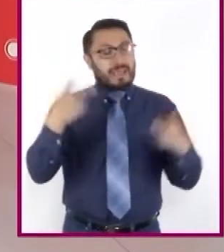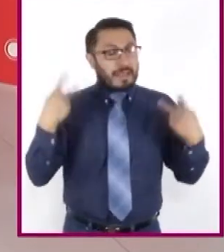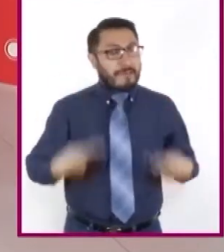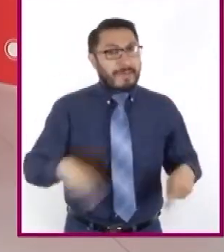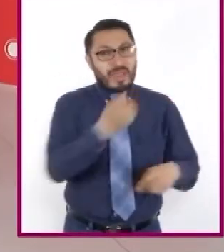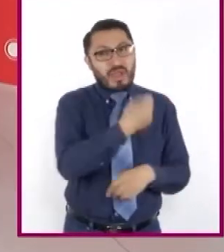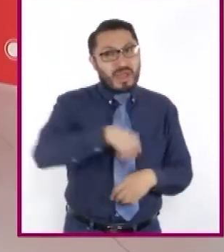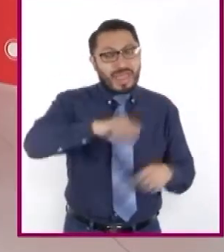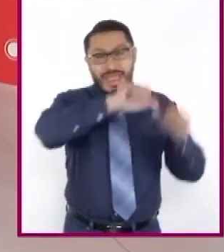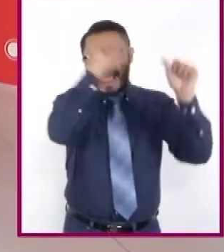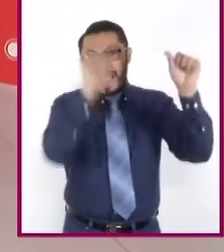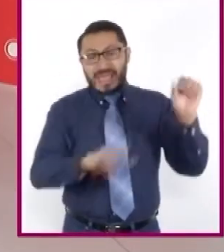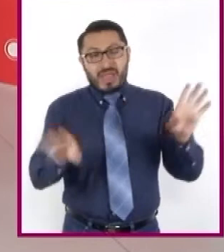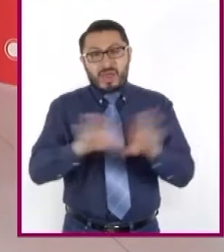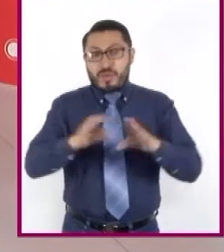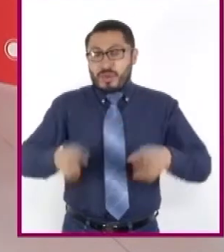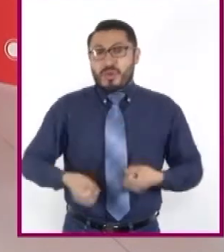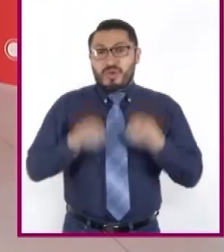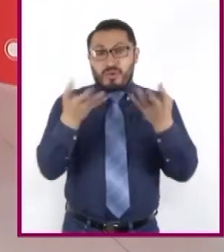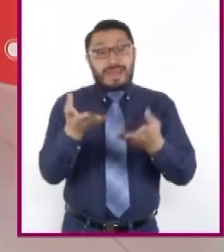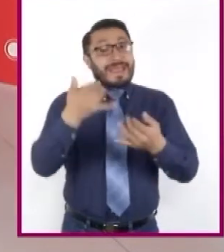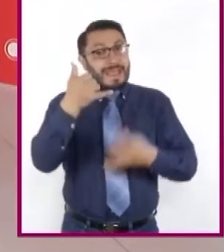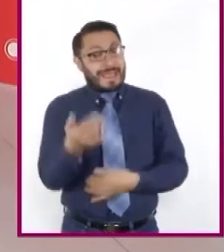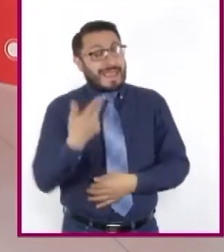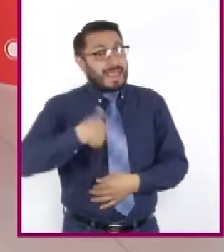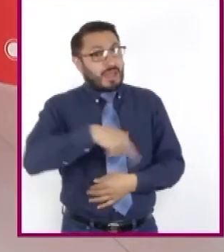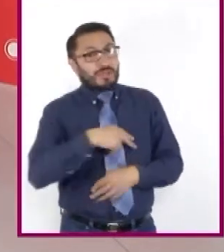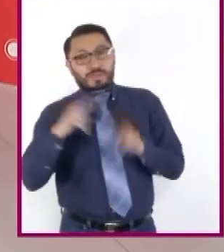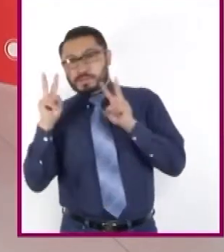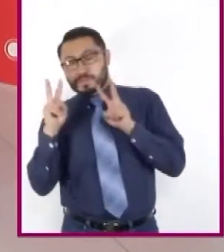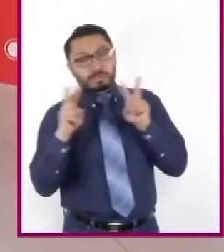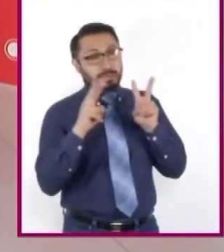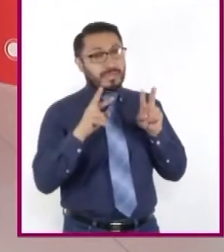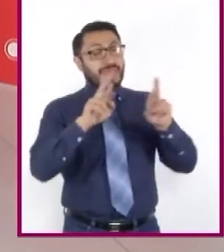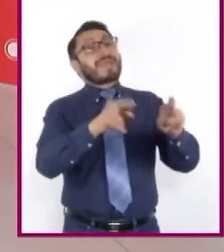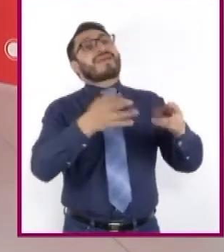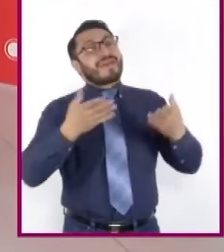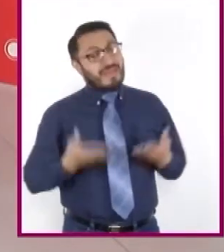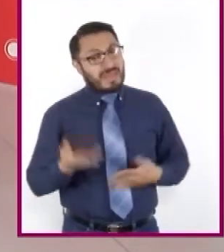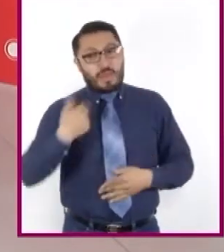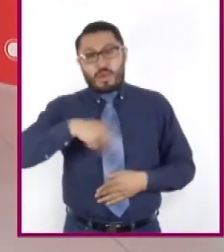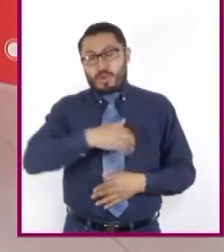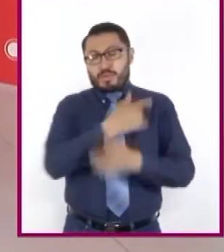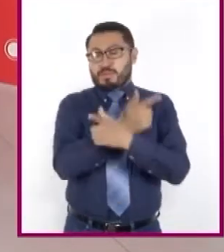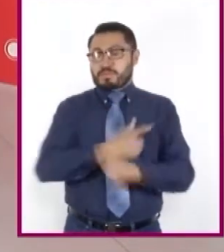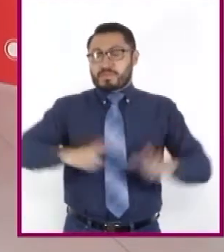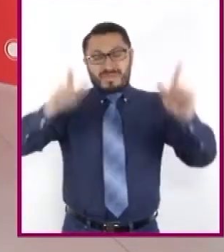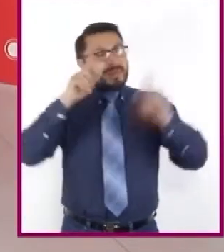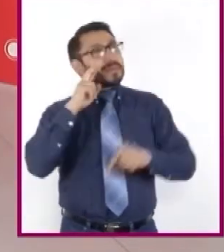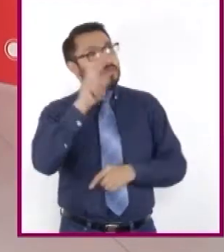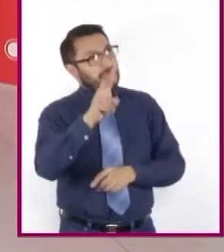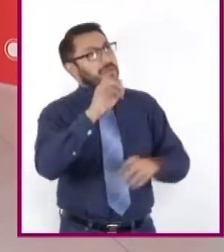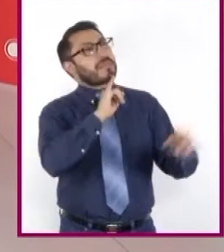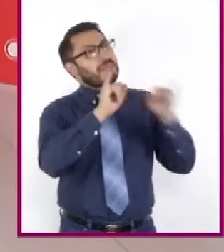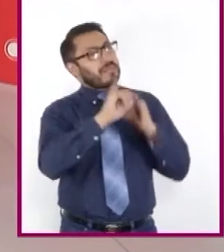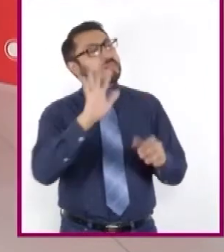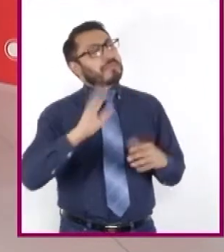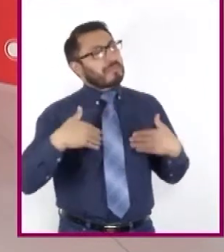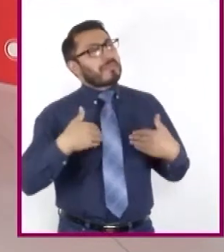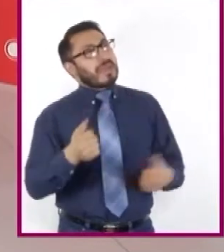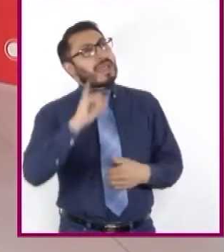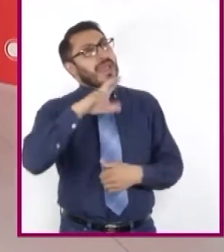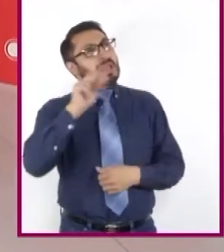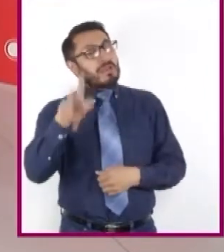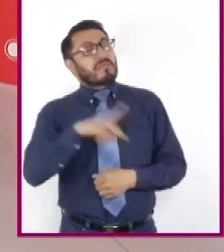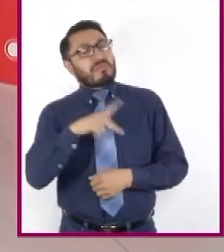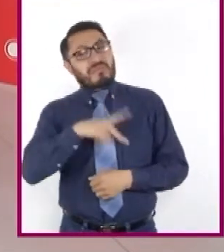y el espectador el receptor, quien es libre de interpretar desde sus creencias y experiencias lo que el